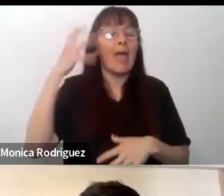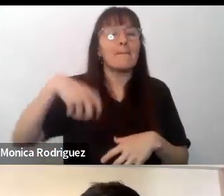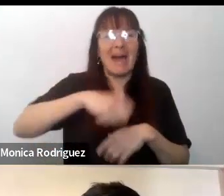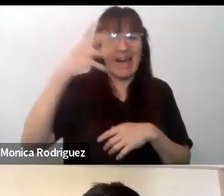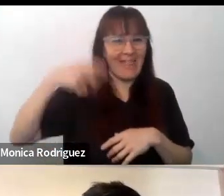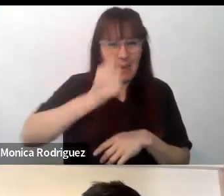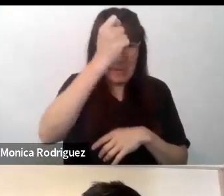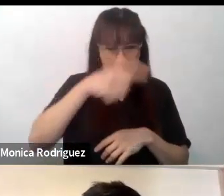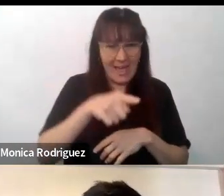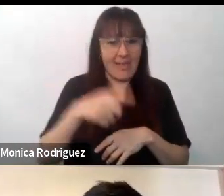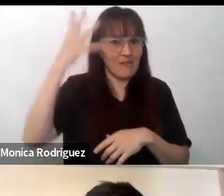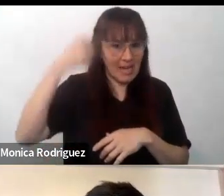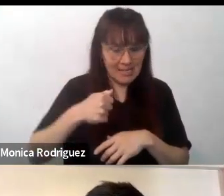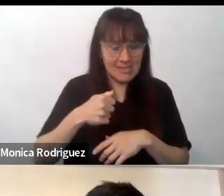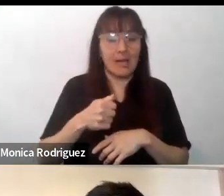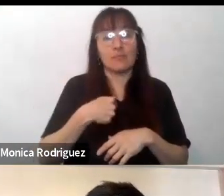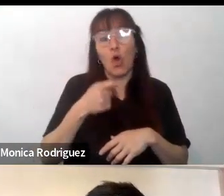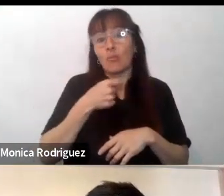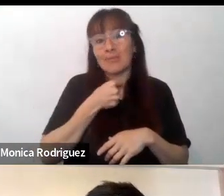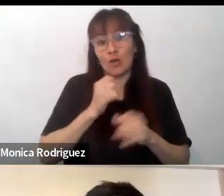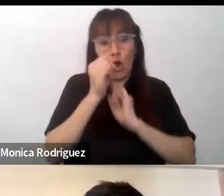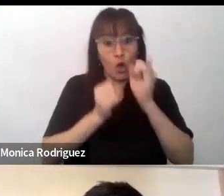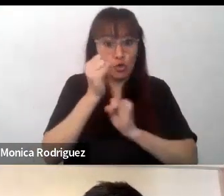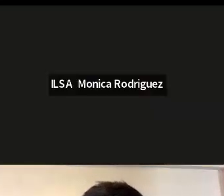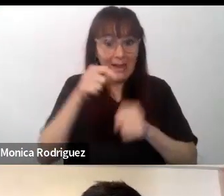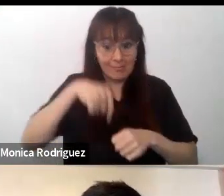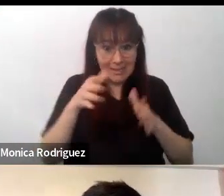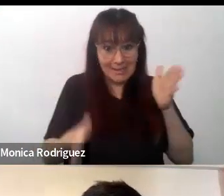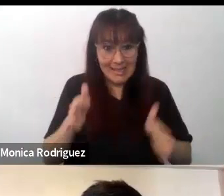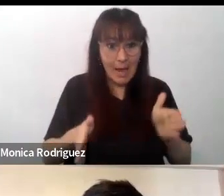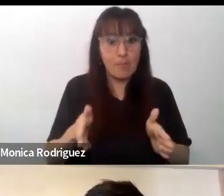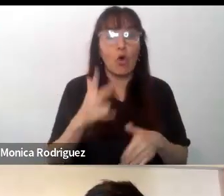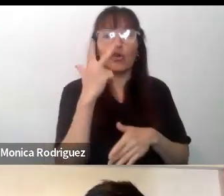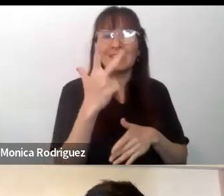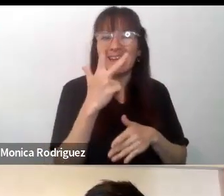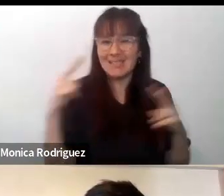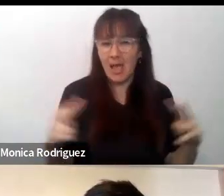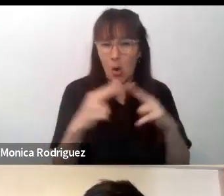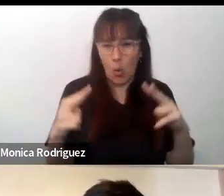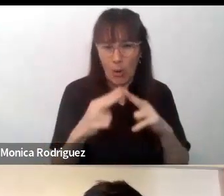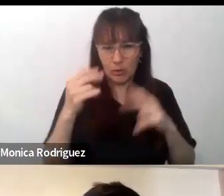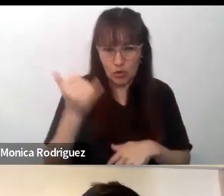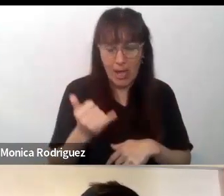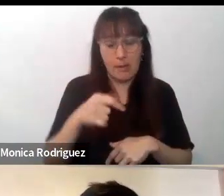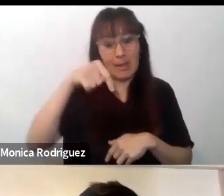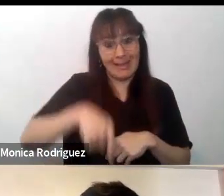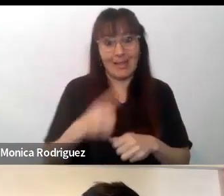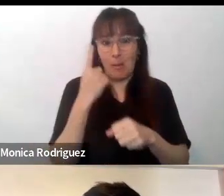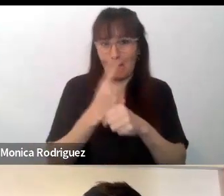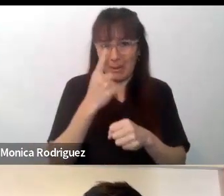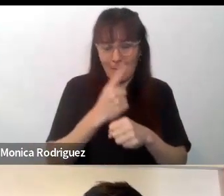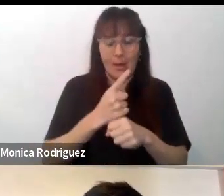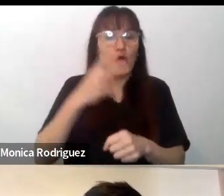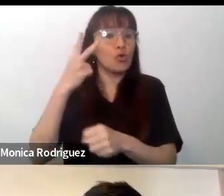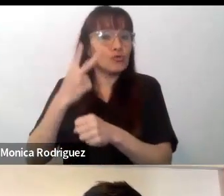solamente quiero contarles que este tramo va a tener tres instancias. Este es el primero, el segundo